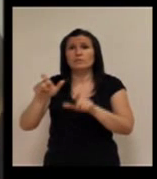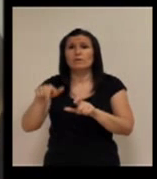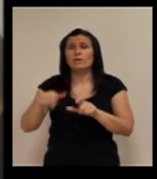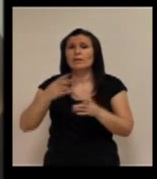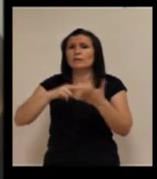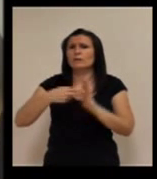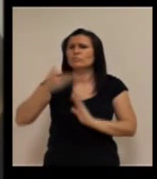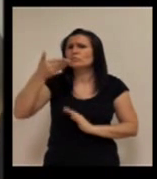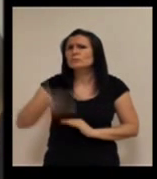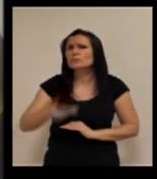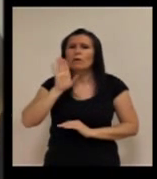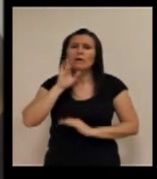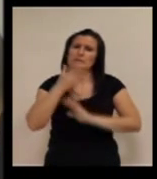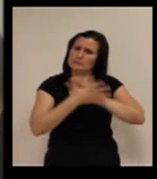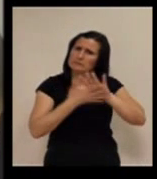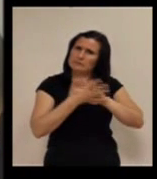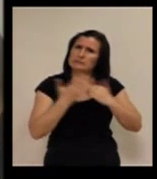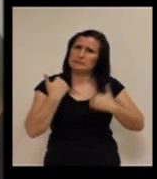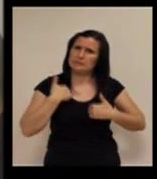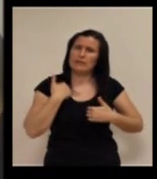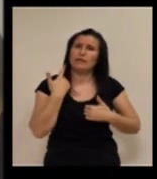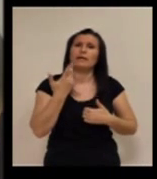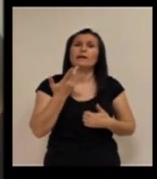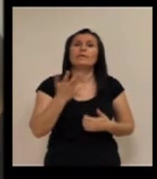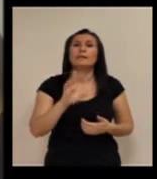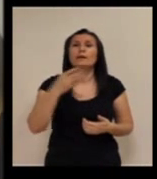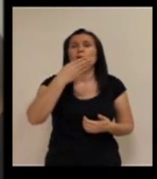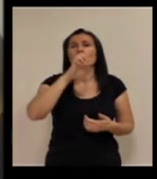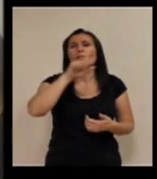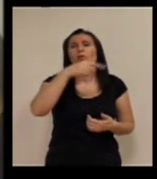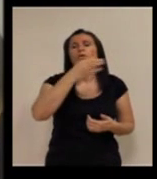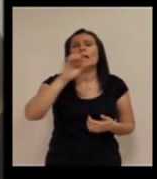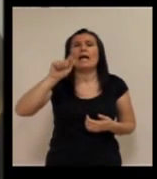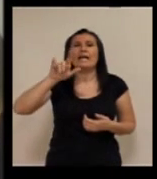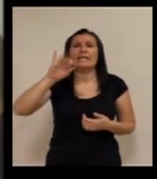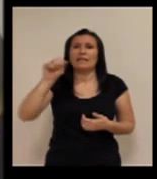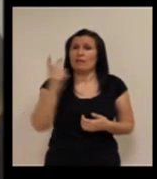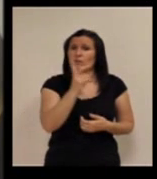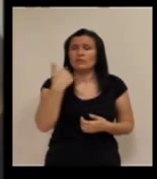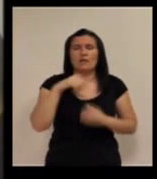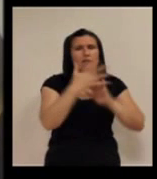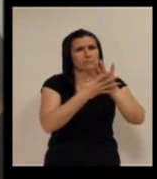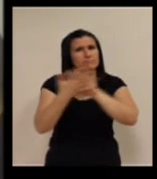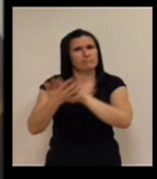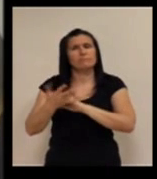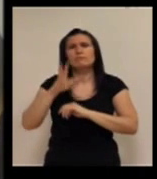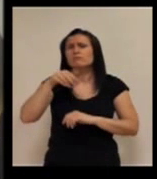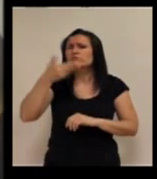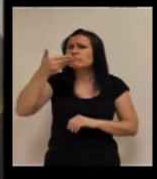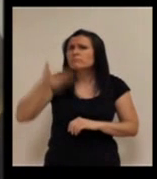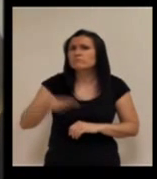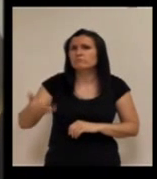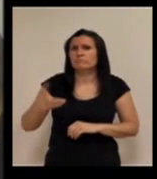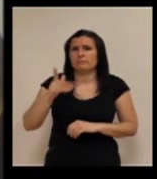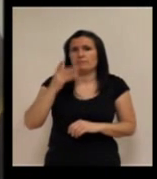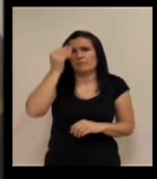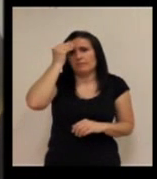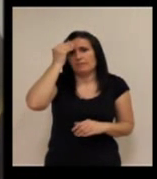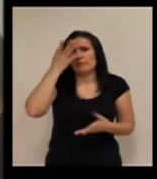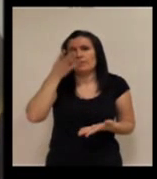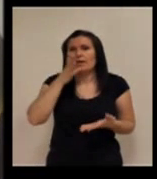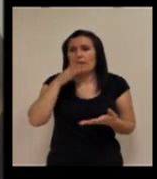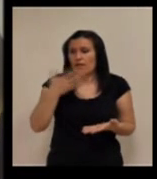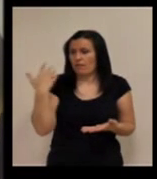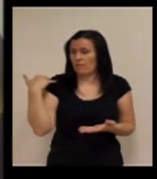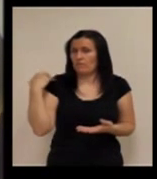importante la tecnología como estamos hablando. Yo creo que tanto Begoña como Alicia ya lo han planteado. Es muy importante y yo creo